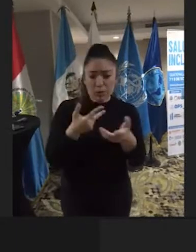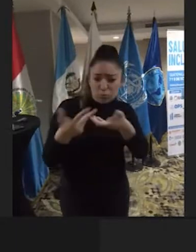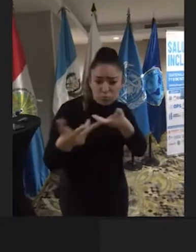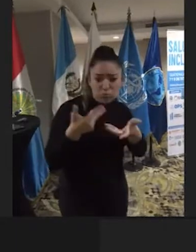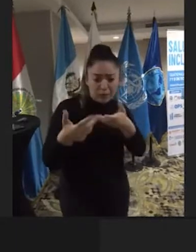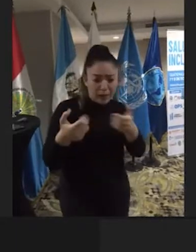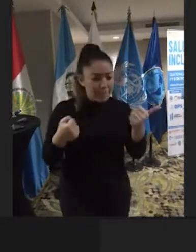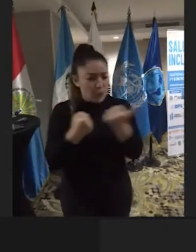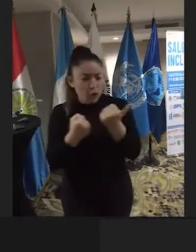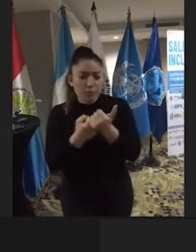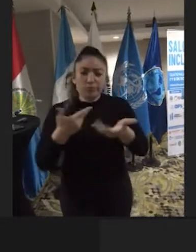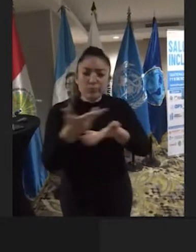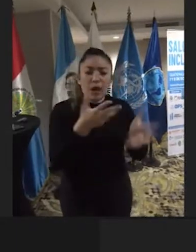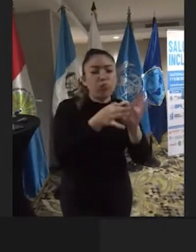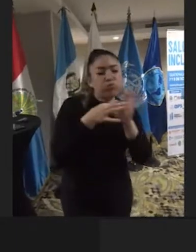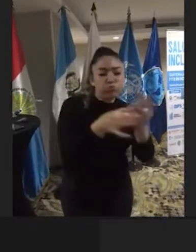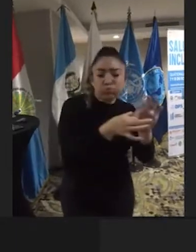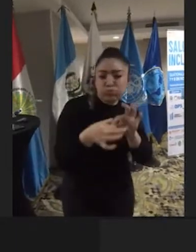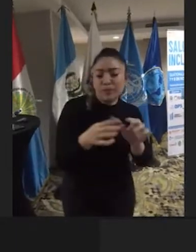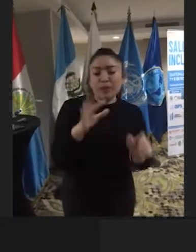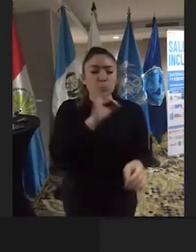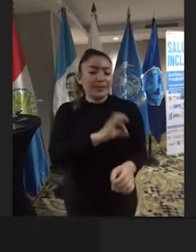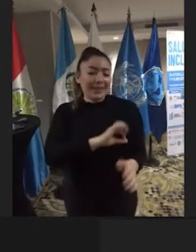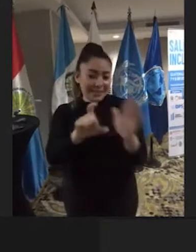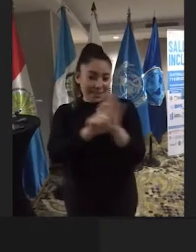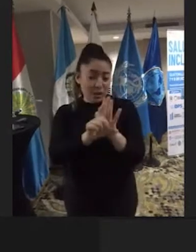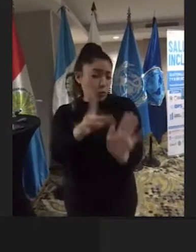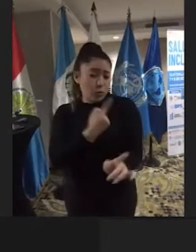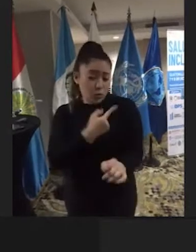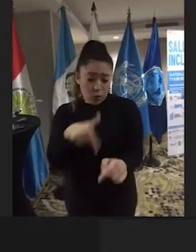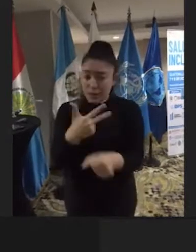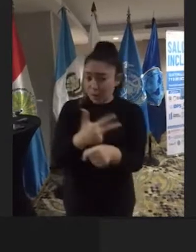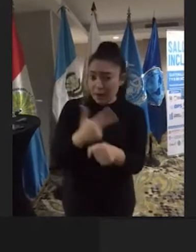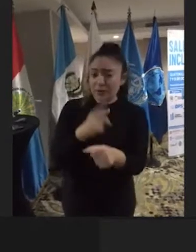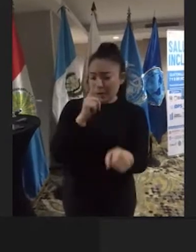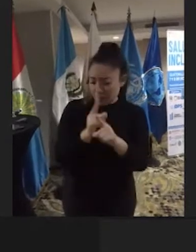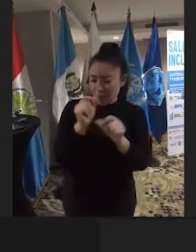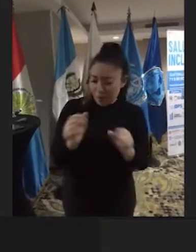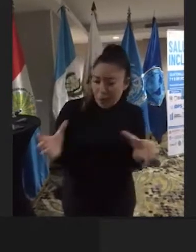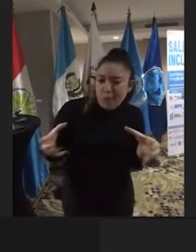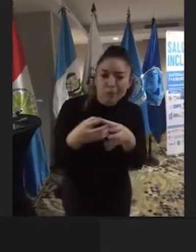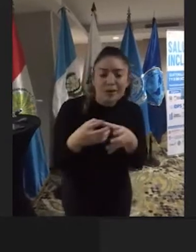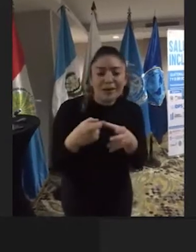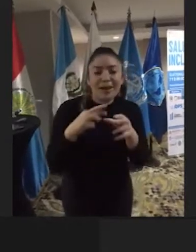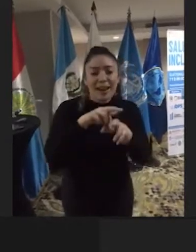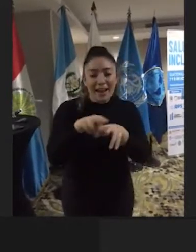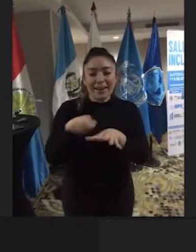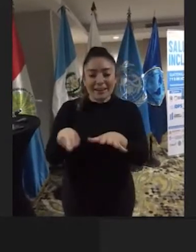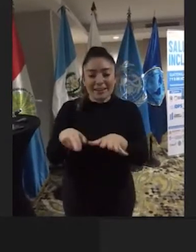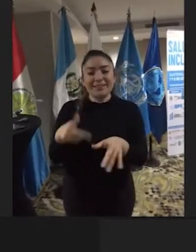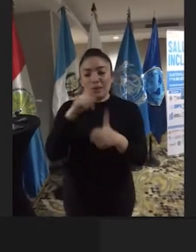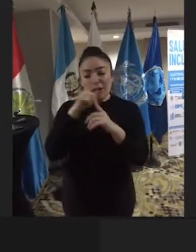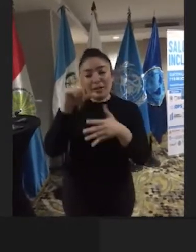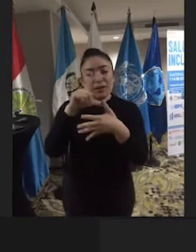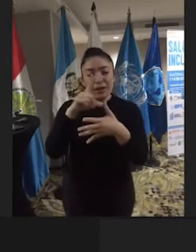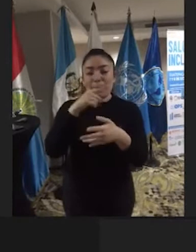y ese apoyo con las organizaciones de sociedad civil, no solo de Guatemala, sino que componen la red latinoamericana